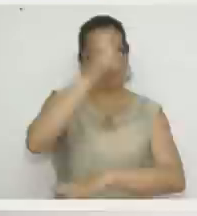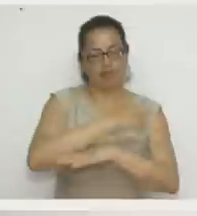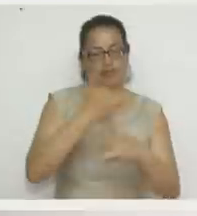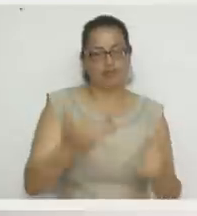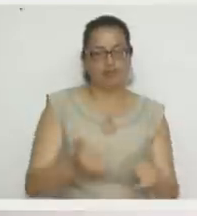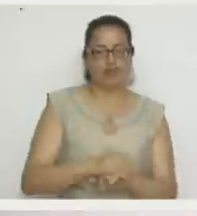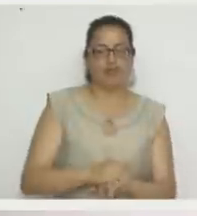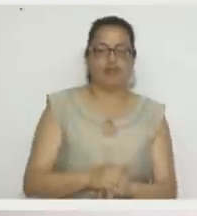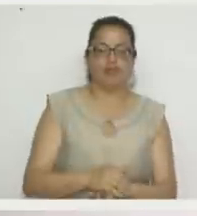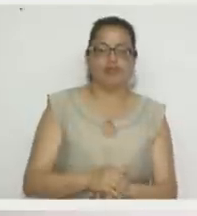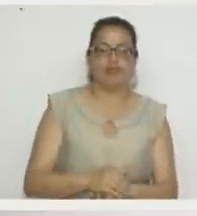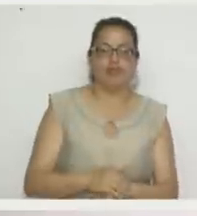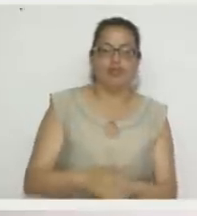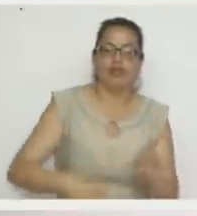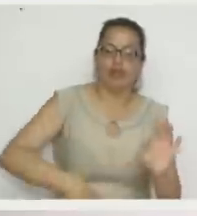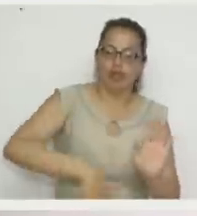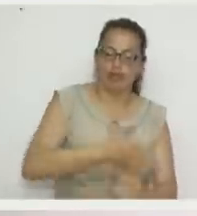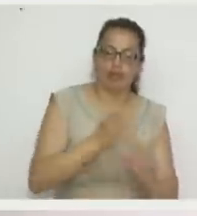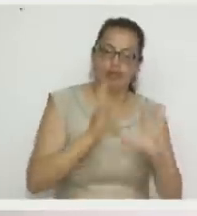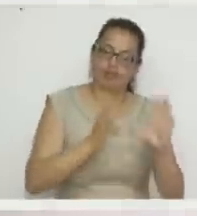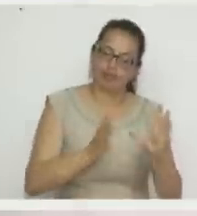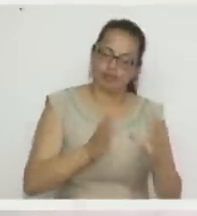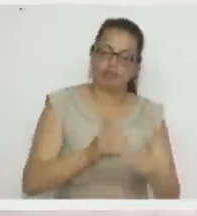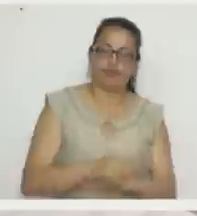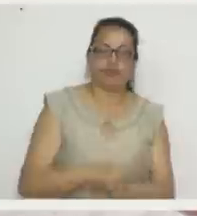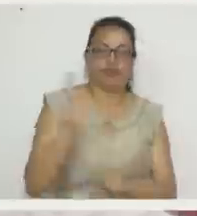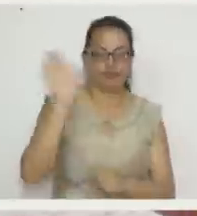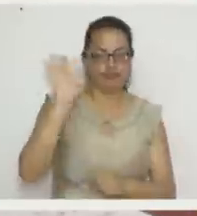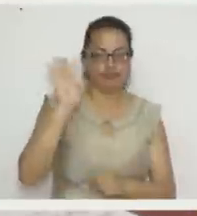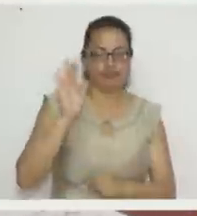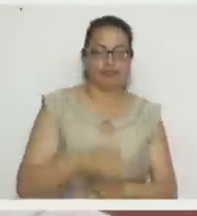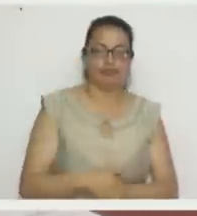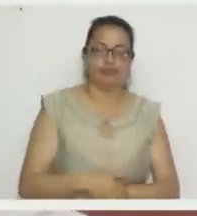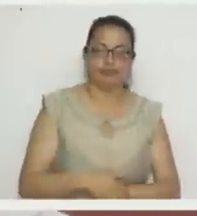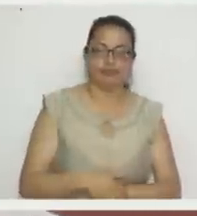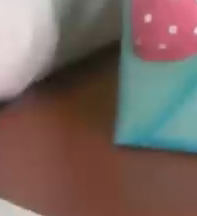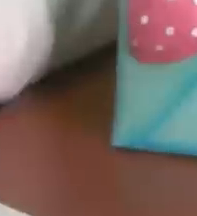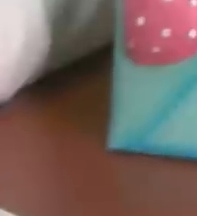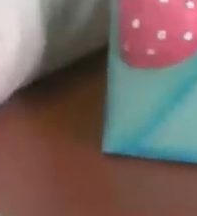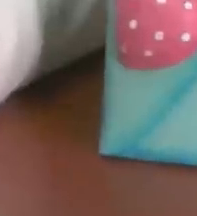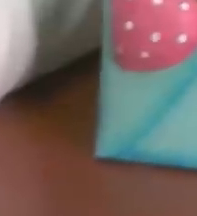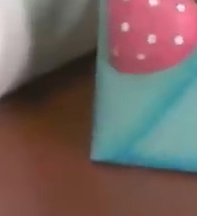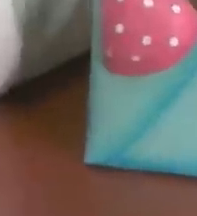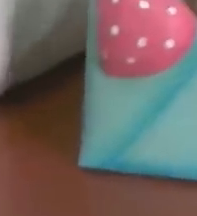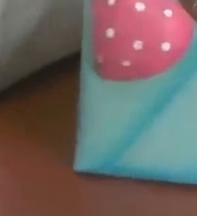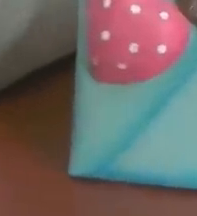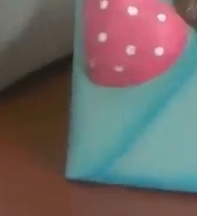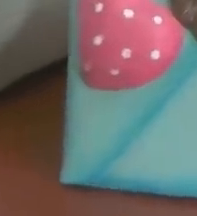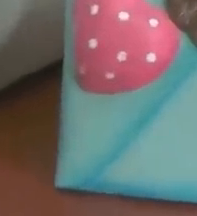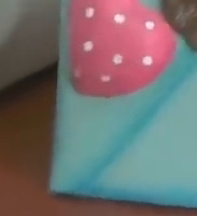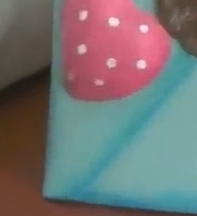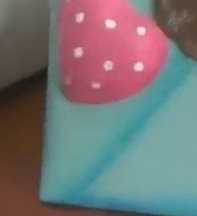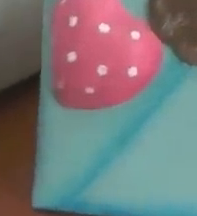hoy. que vayan a tomar todas estas clases. Chao. Chao. Chao. Chao.